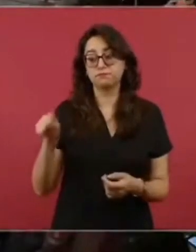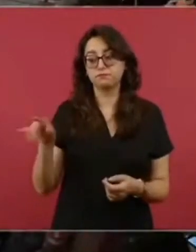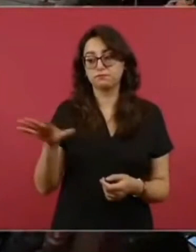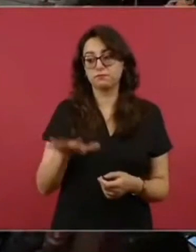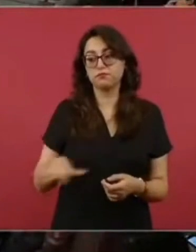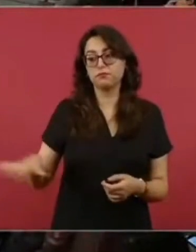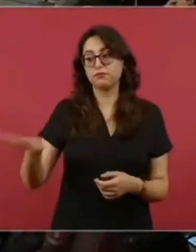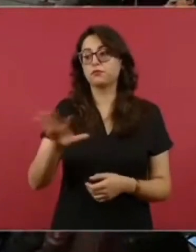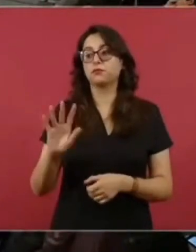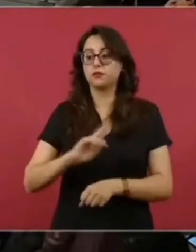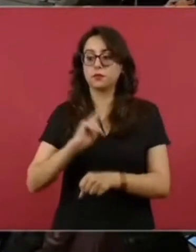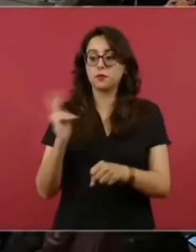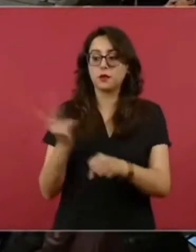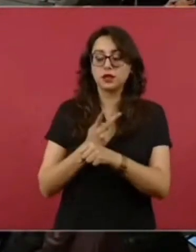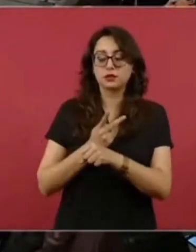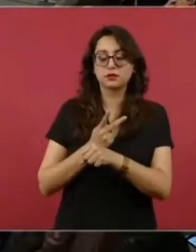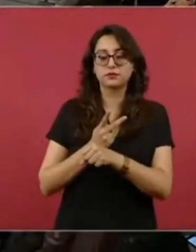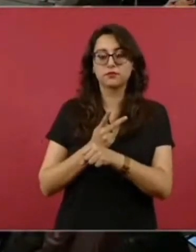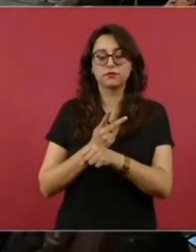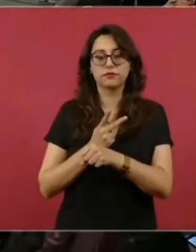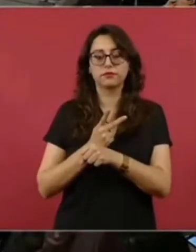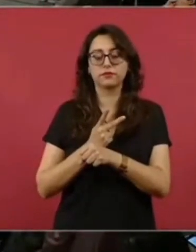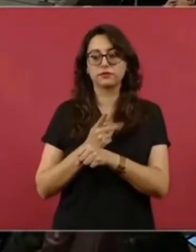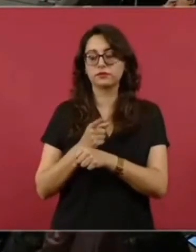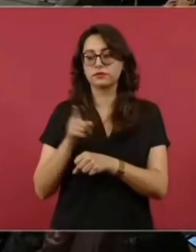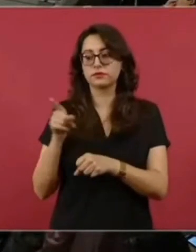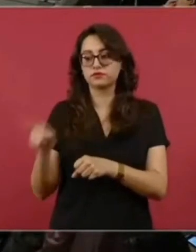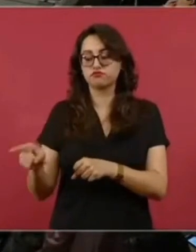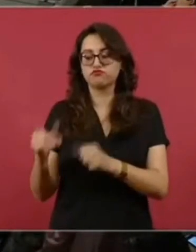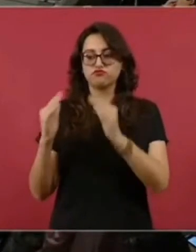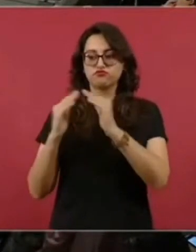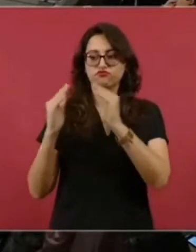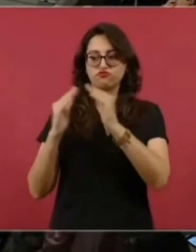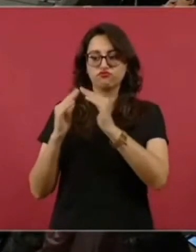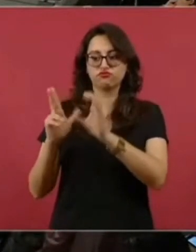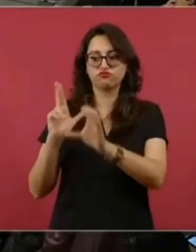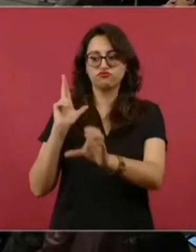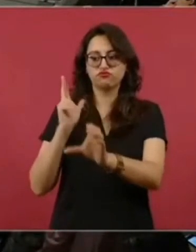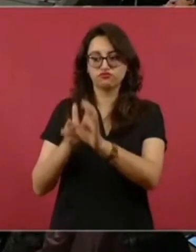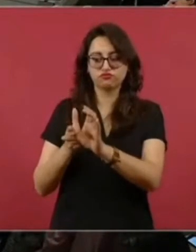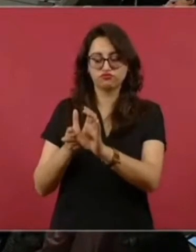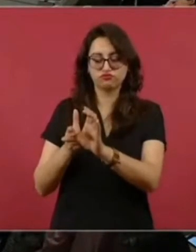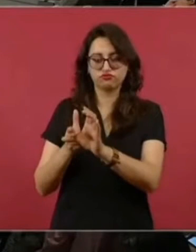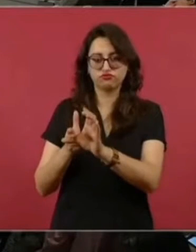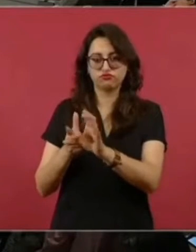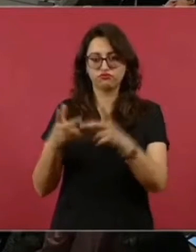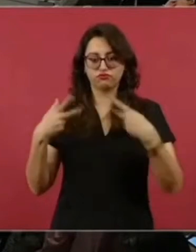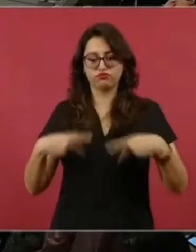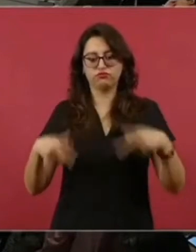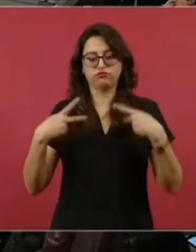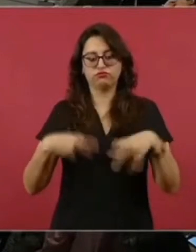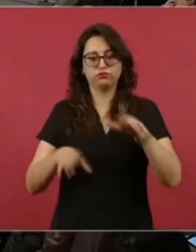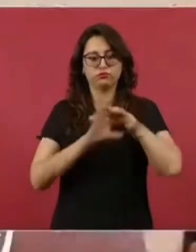un lugar de